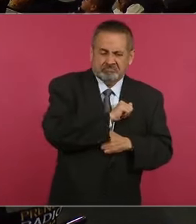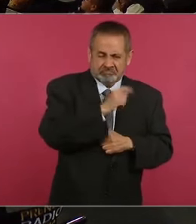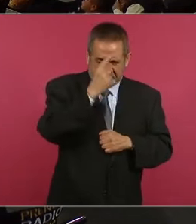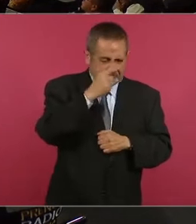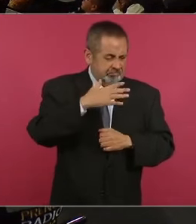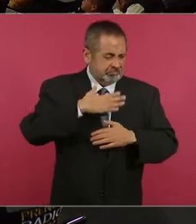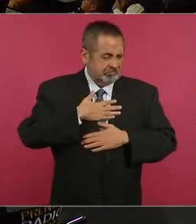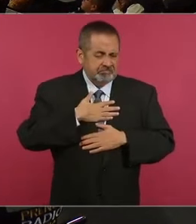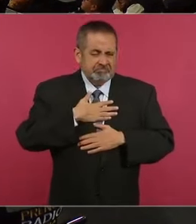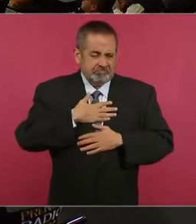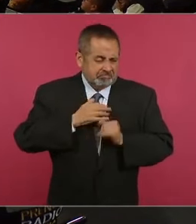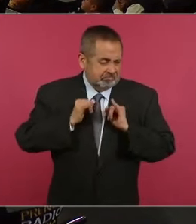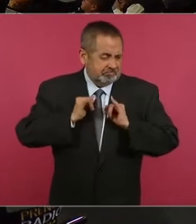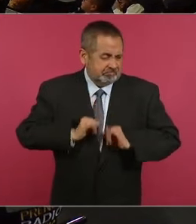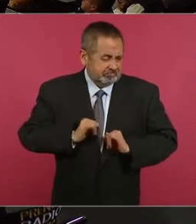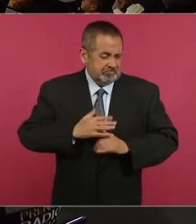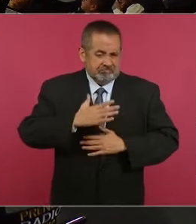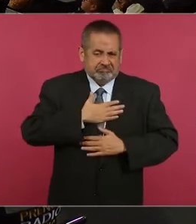egoísta.